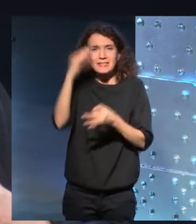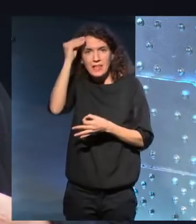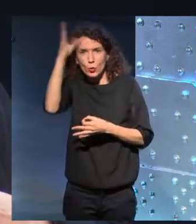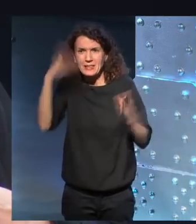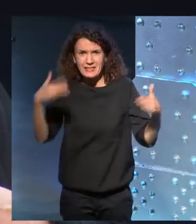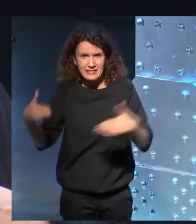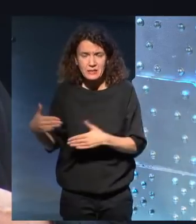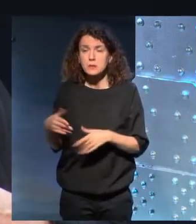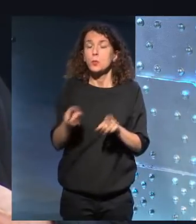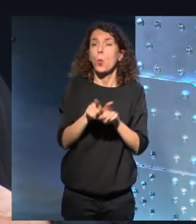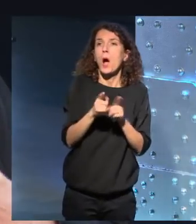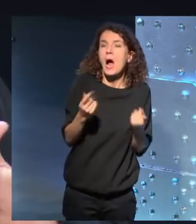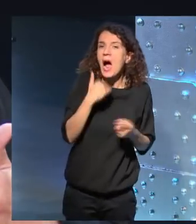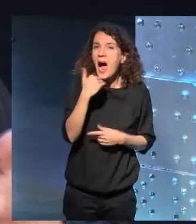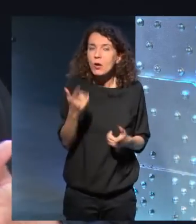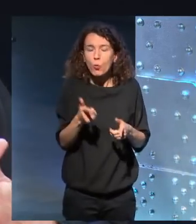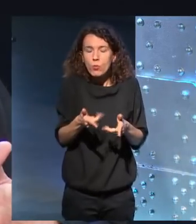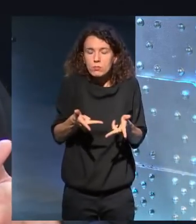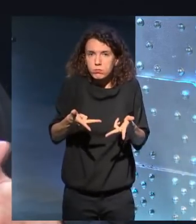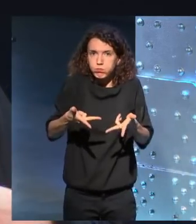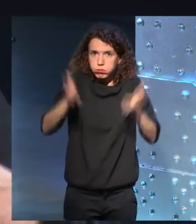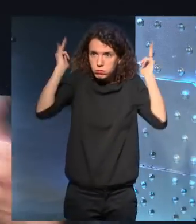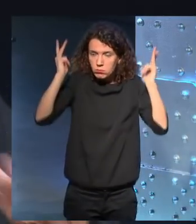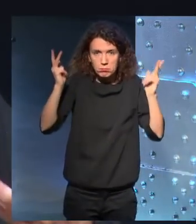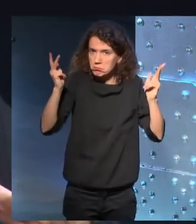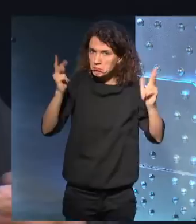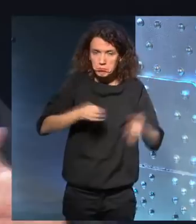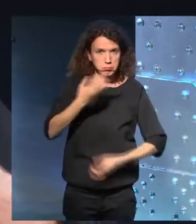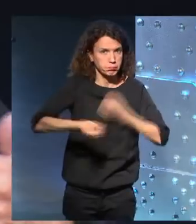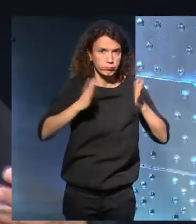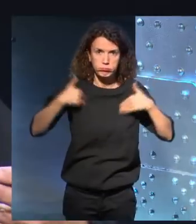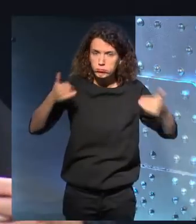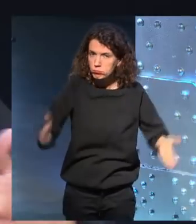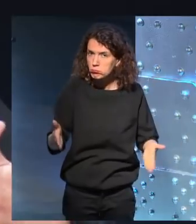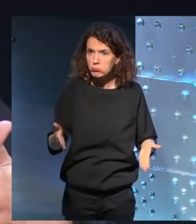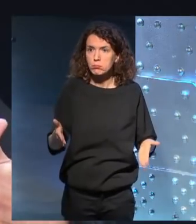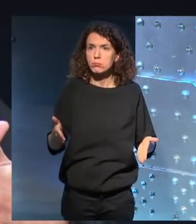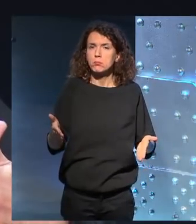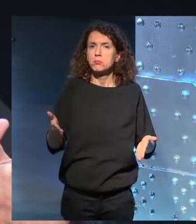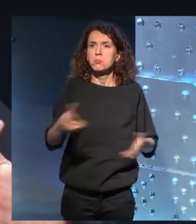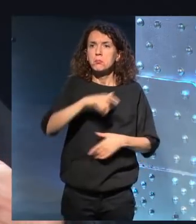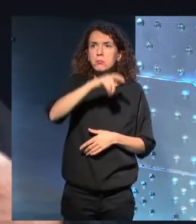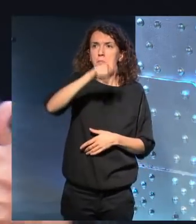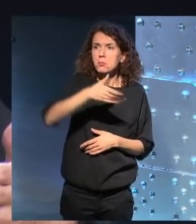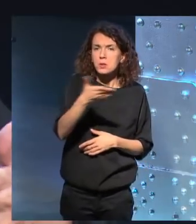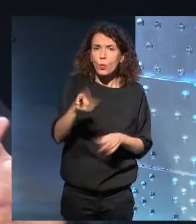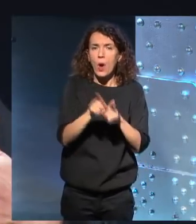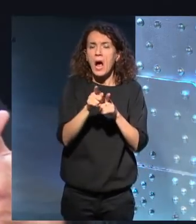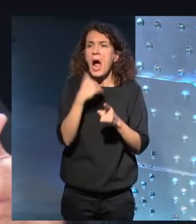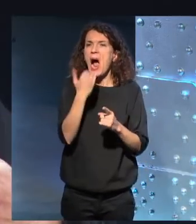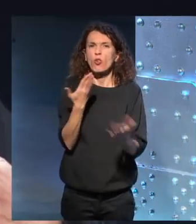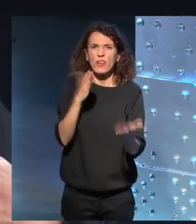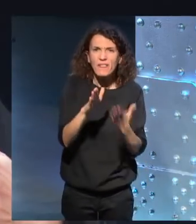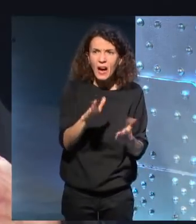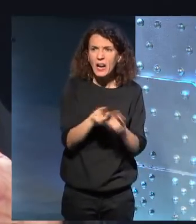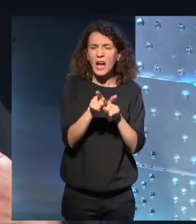Había una gran libertad en hacer una cosa que nadie, que no se enfrentaba